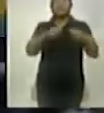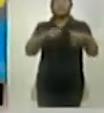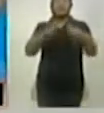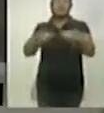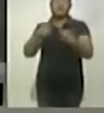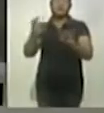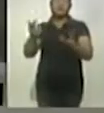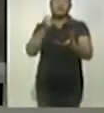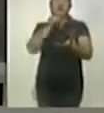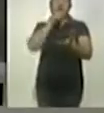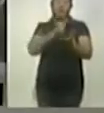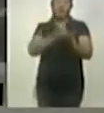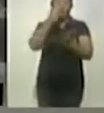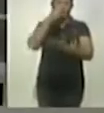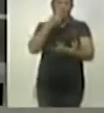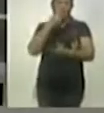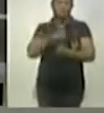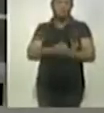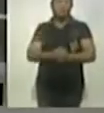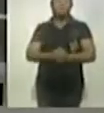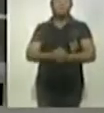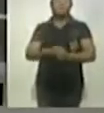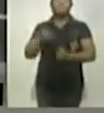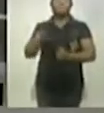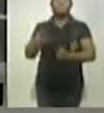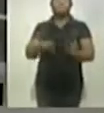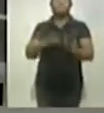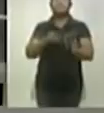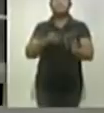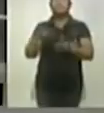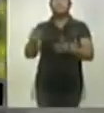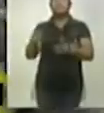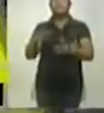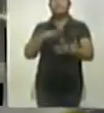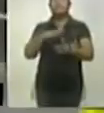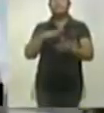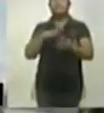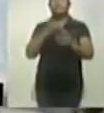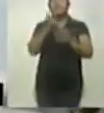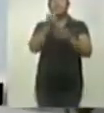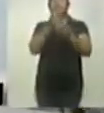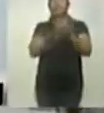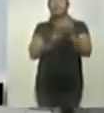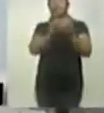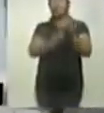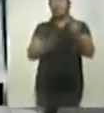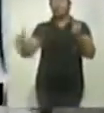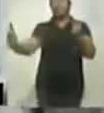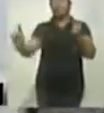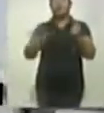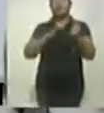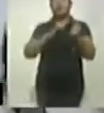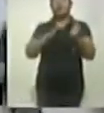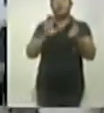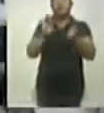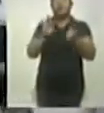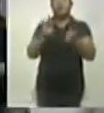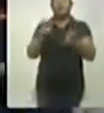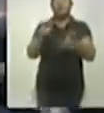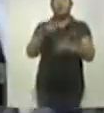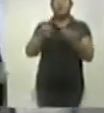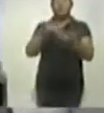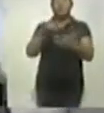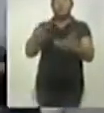población. La capital venezolana volvió a endurecer el aislamiento luego de una semana de flexibilización de la cuarentena y la reapertura de sectores